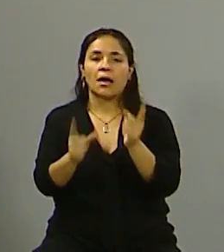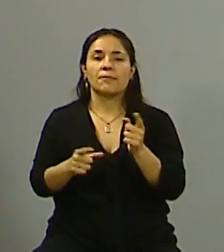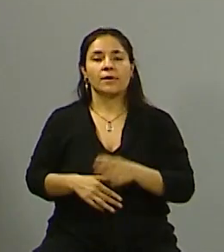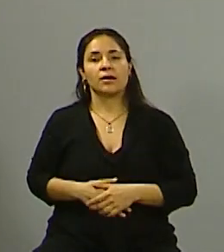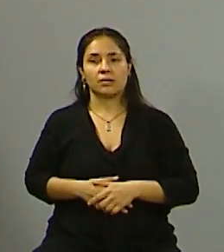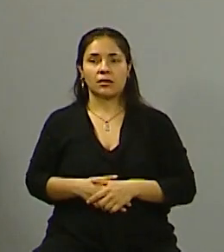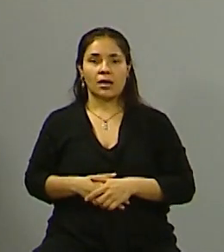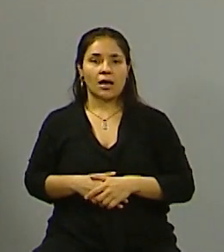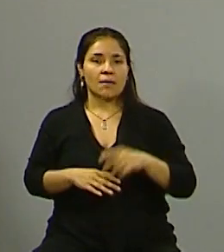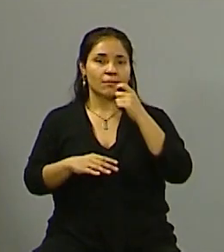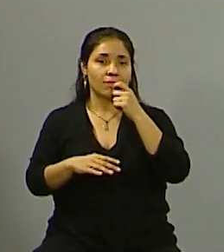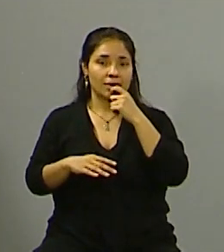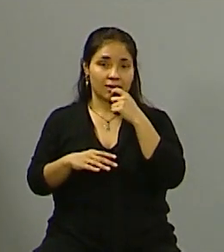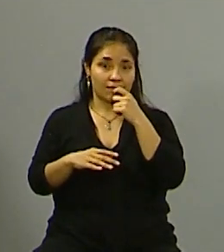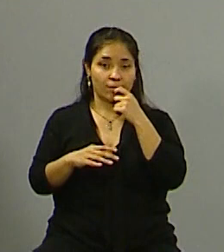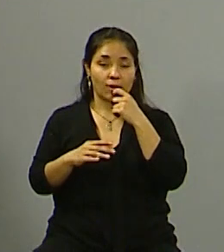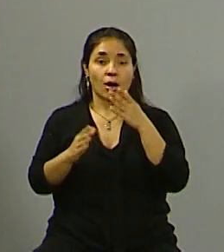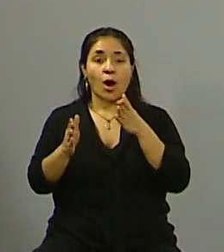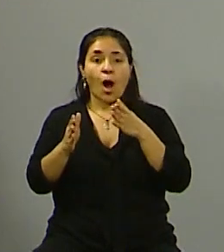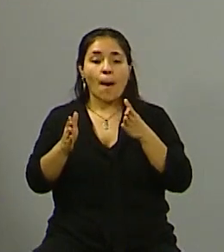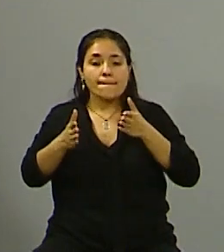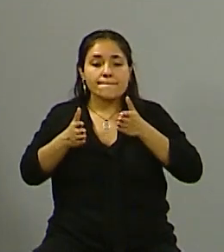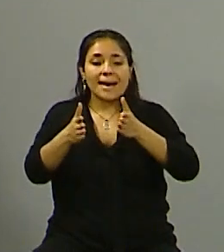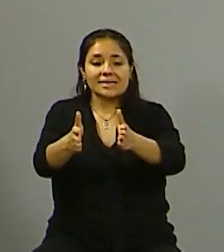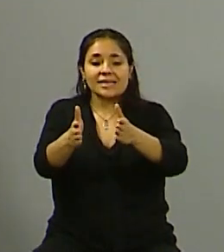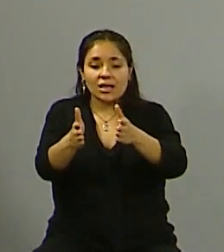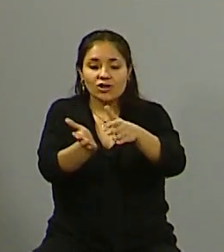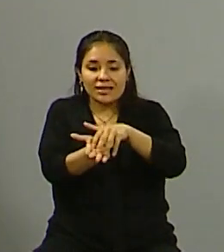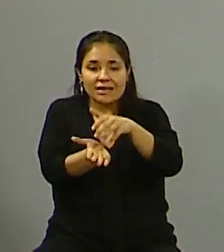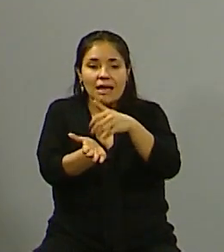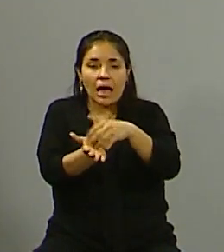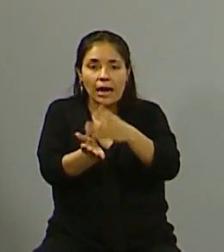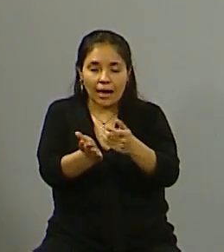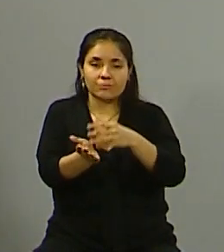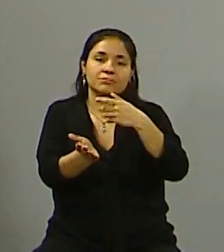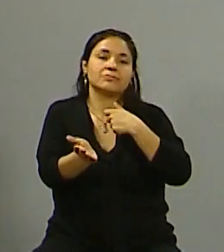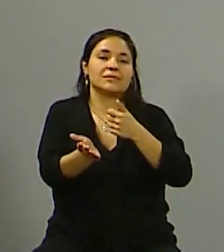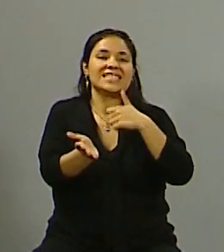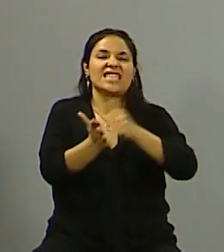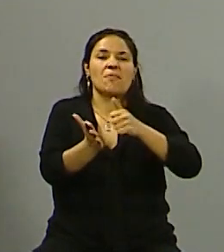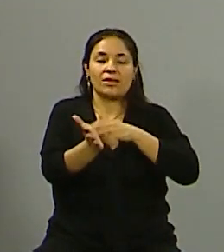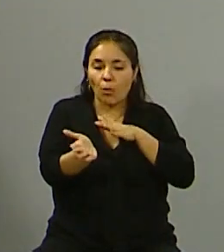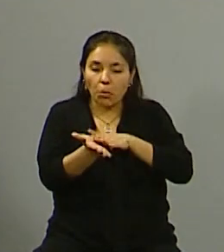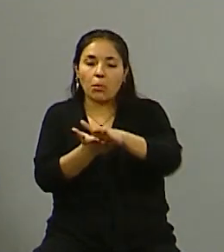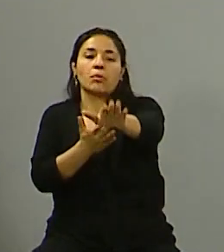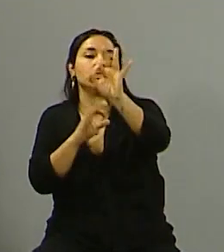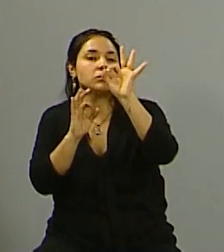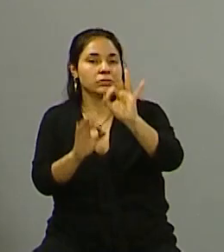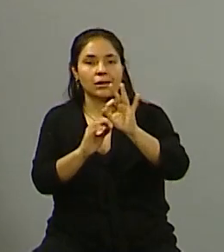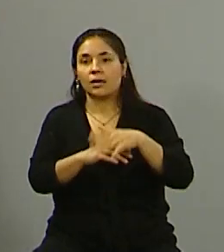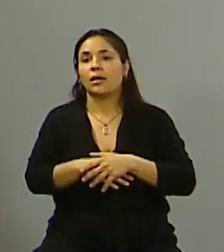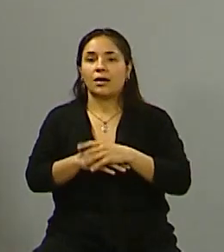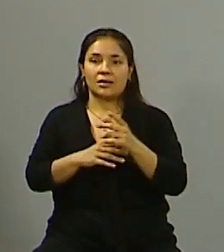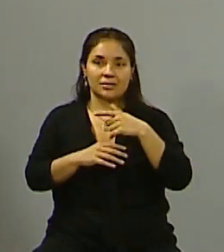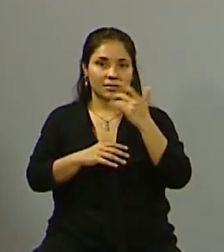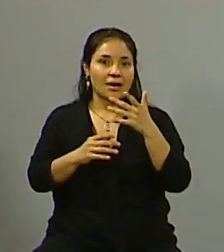hicimos pavimento en todos los pasillos del barrio de La Gloria, ese es un antes y un después. Sí. Yo... Que además el sistema que tiene el barrio de Gloria es muy particular